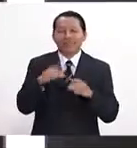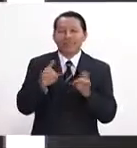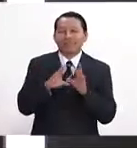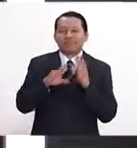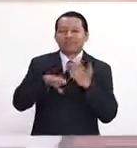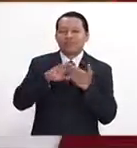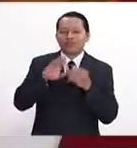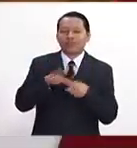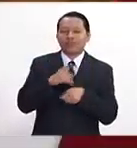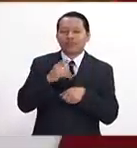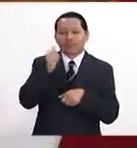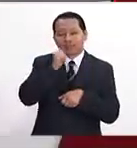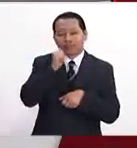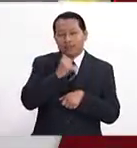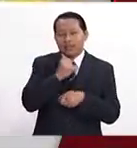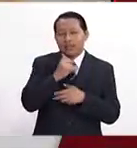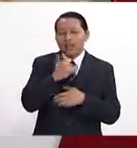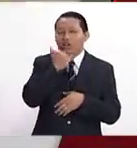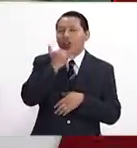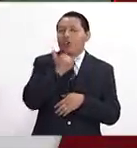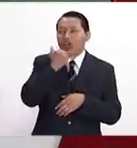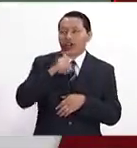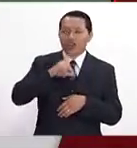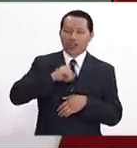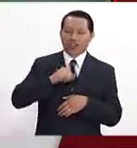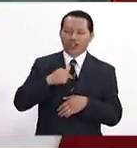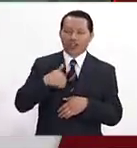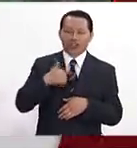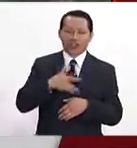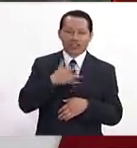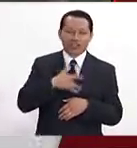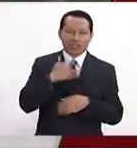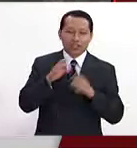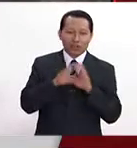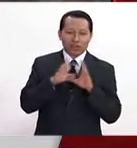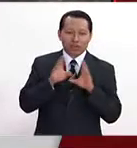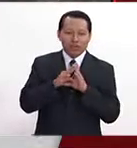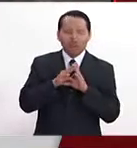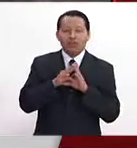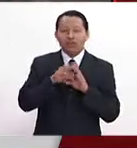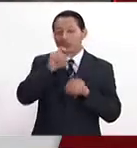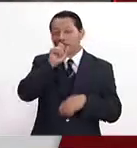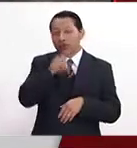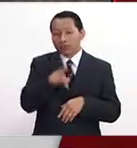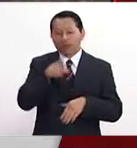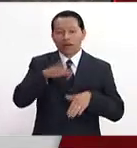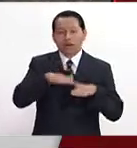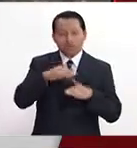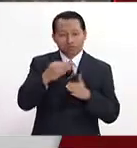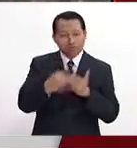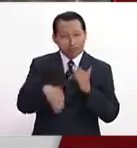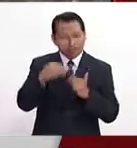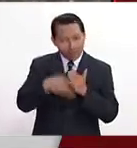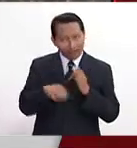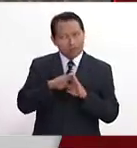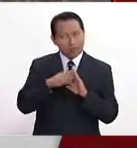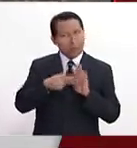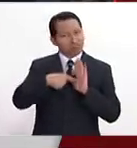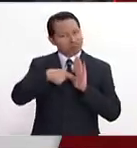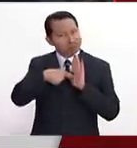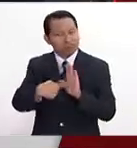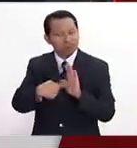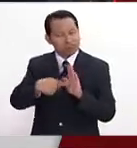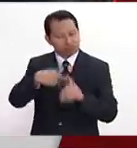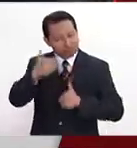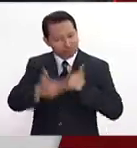nos echamos la culpa, nos hacemos menos, no queremos, como dicen, cacarear los huevos, como se diga. Pero al final del día es esa falta como